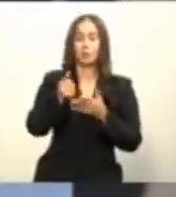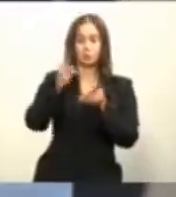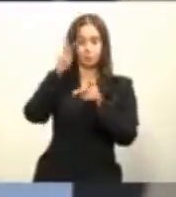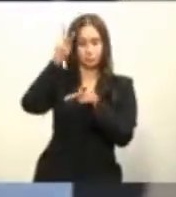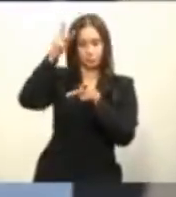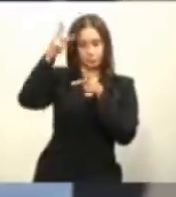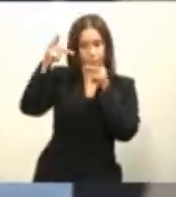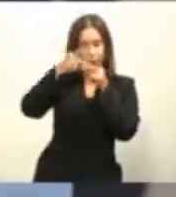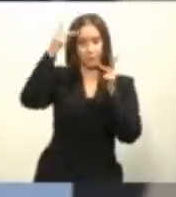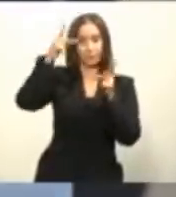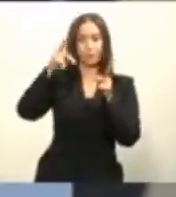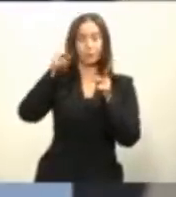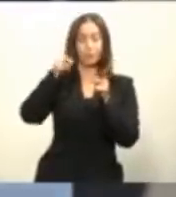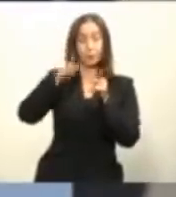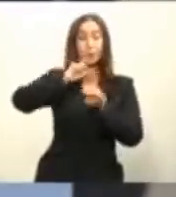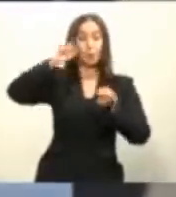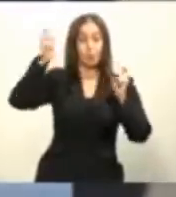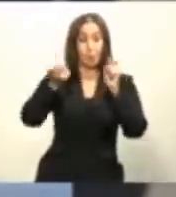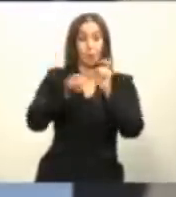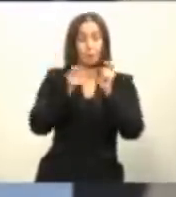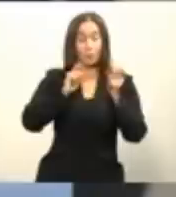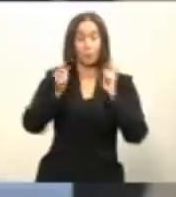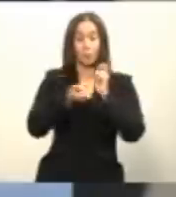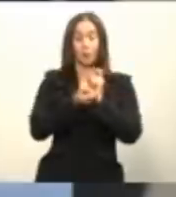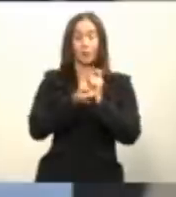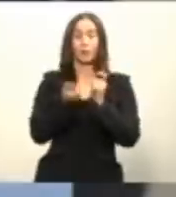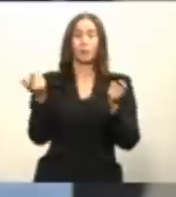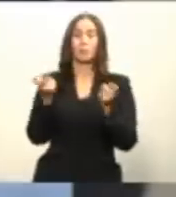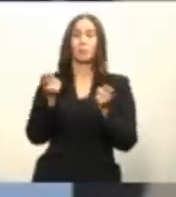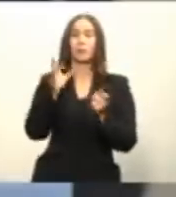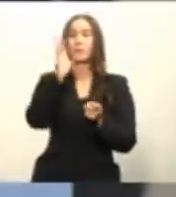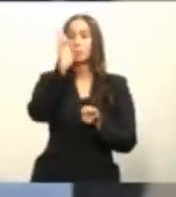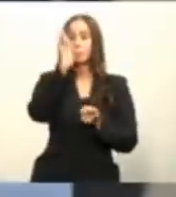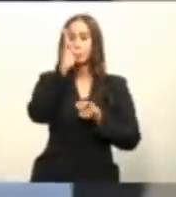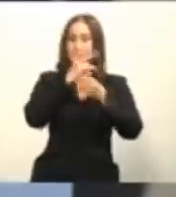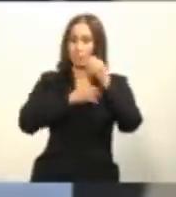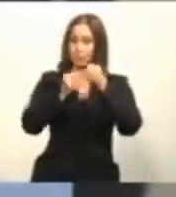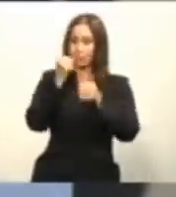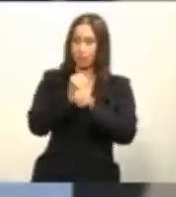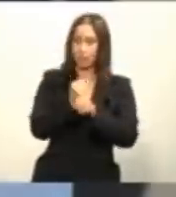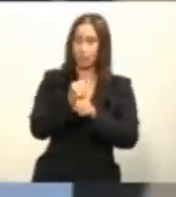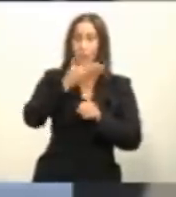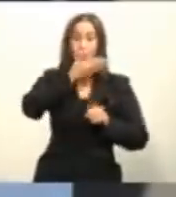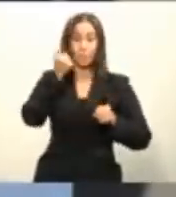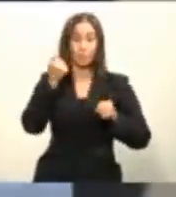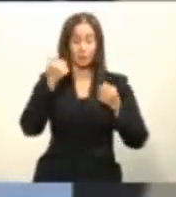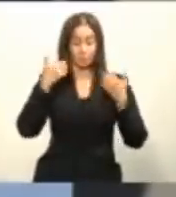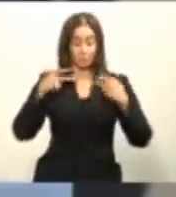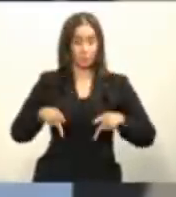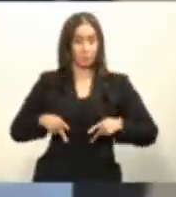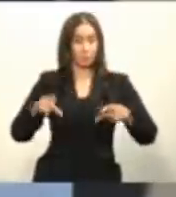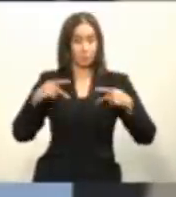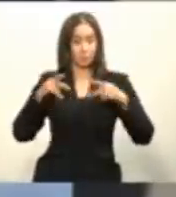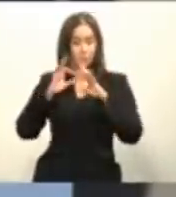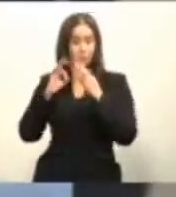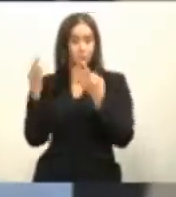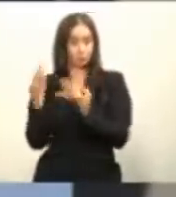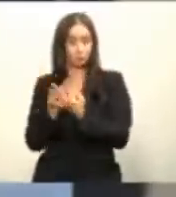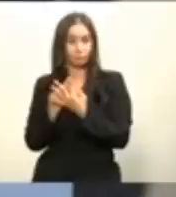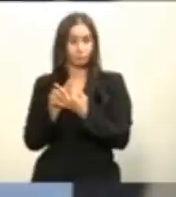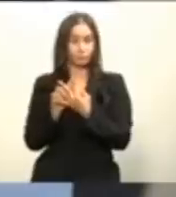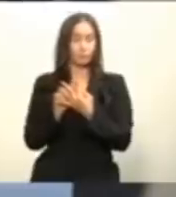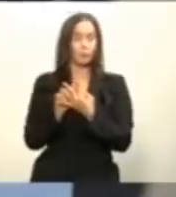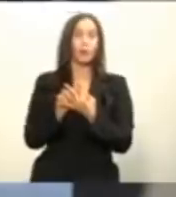pudiera cambiar de quintil de ingreso en un periodo de 7 años debe de mejorar su condición familiar por lo tanto